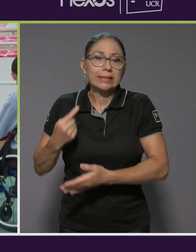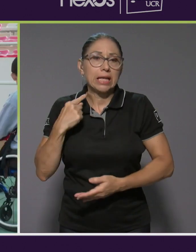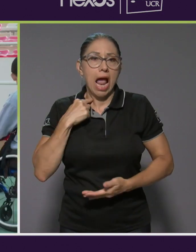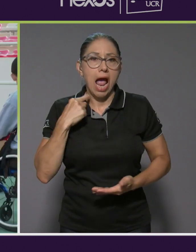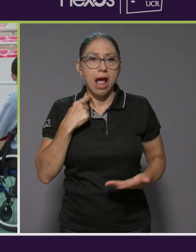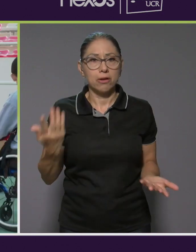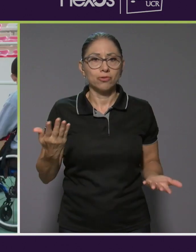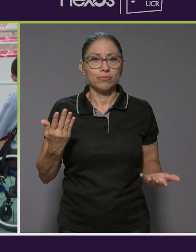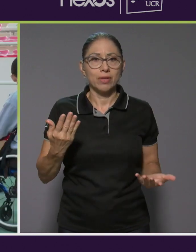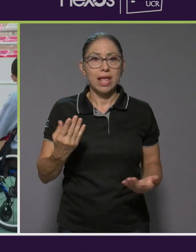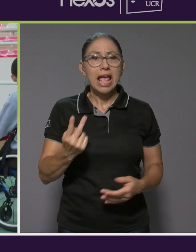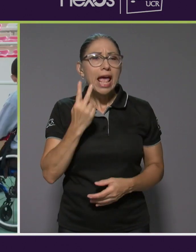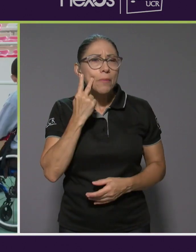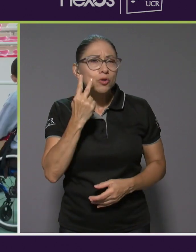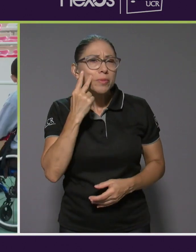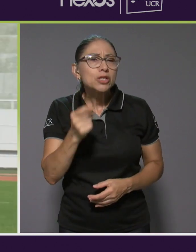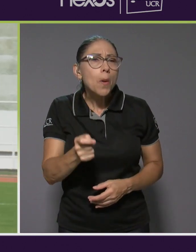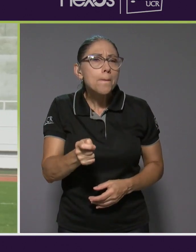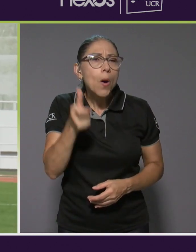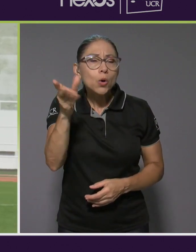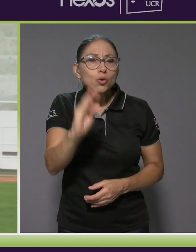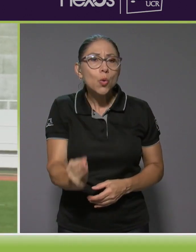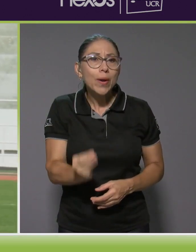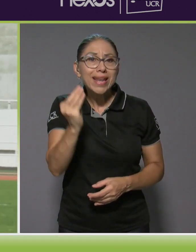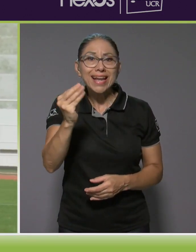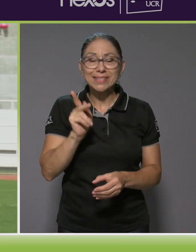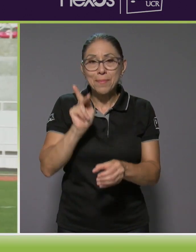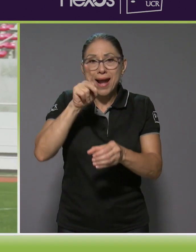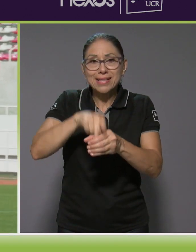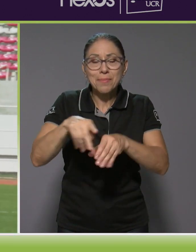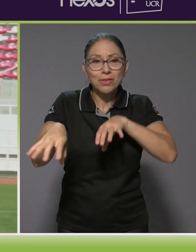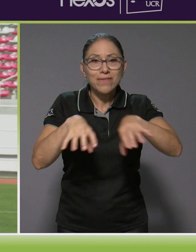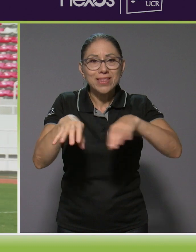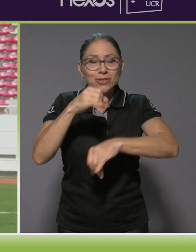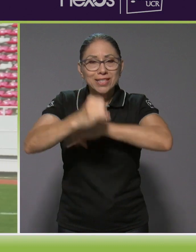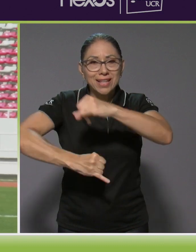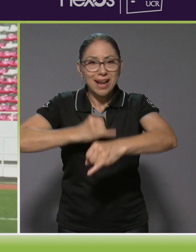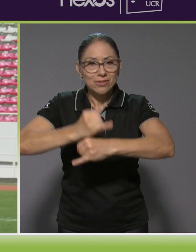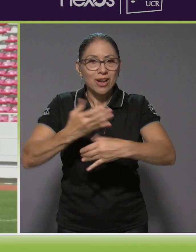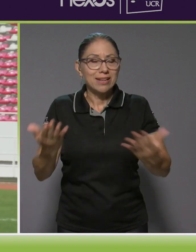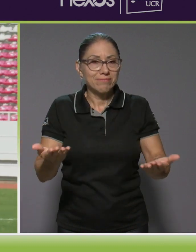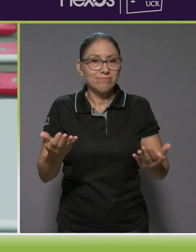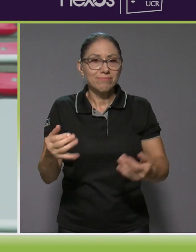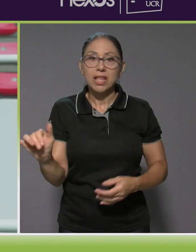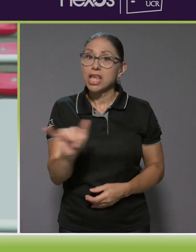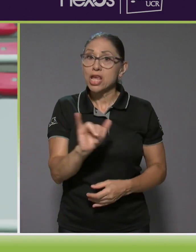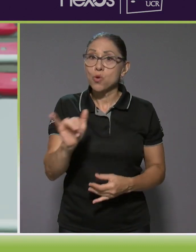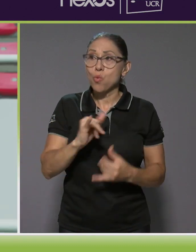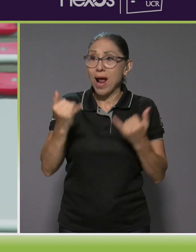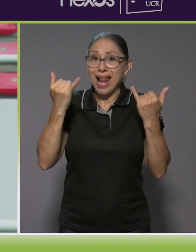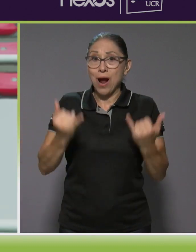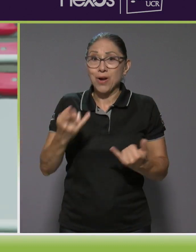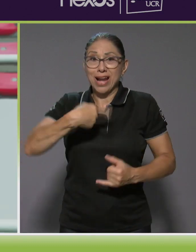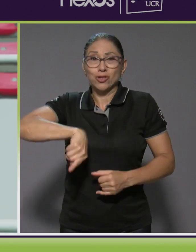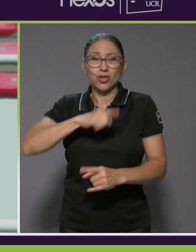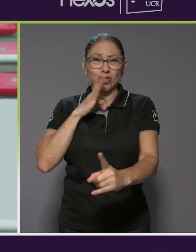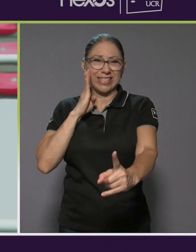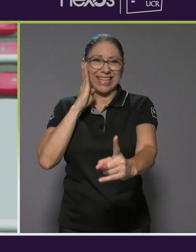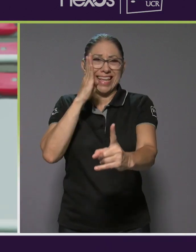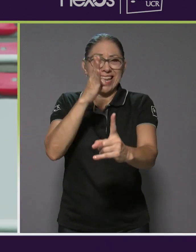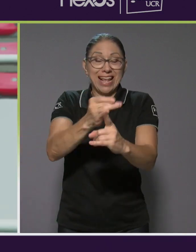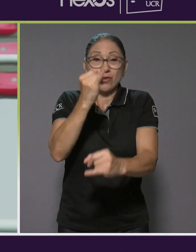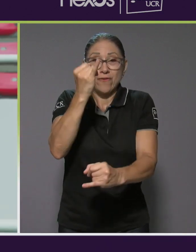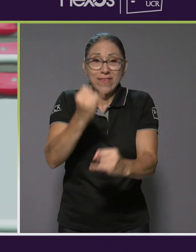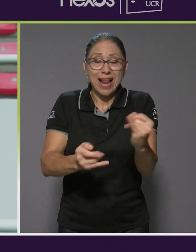visto pocos juveniles en estos eventos internacionales que hemos visto. Igual, estamos en finales directas. Eso quiere decir que hay poca